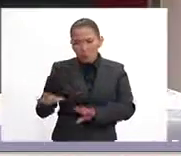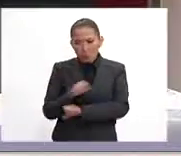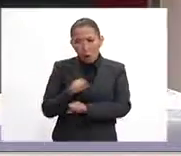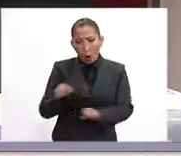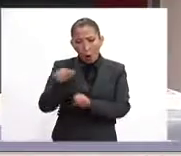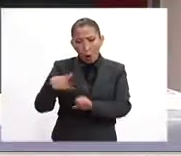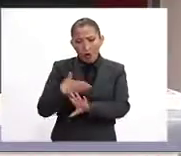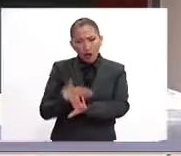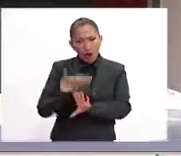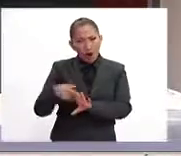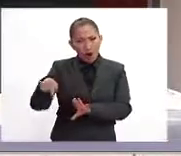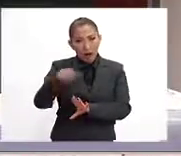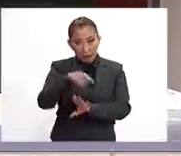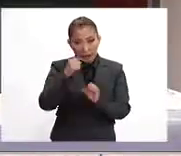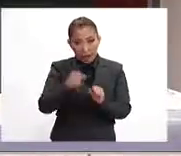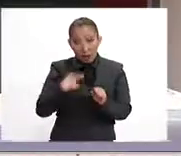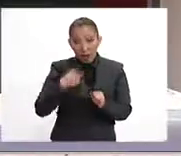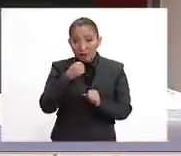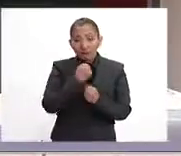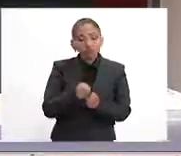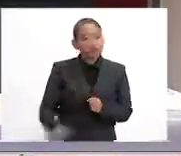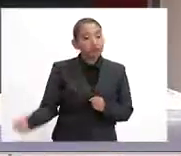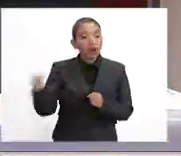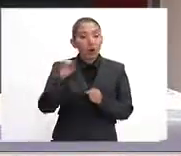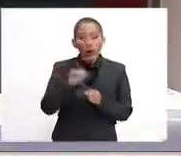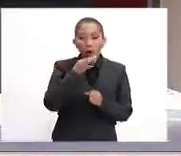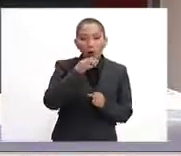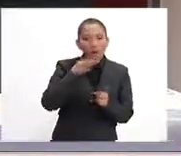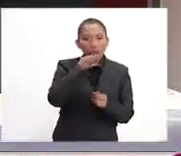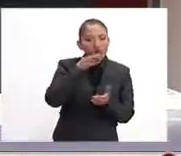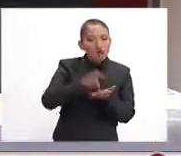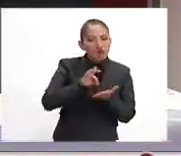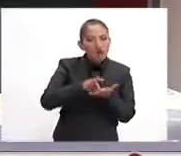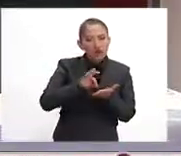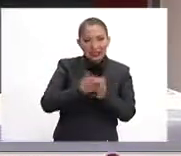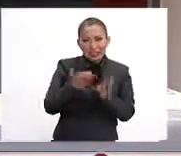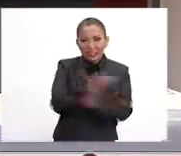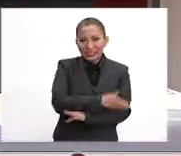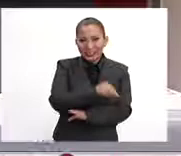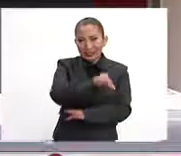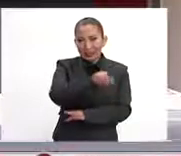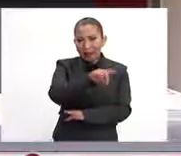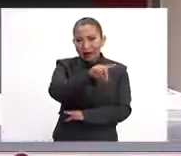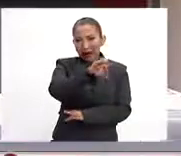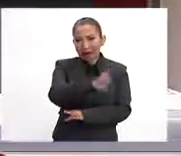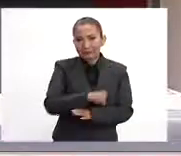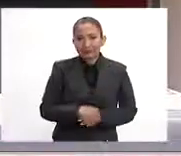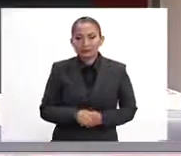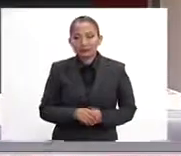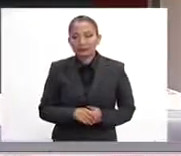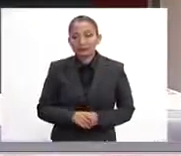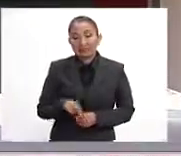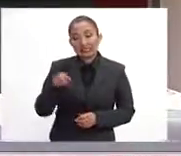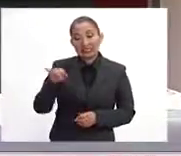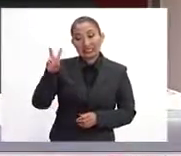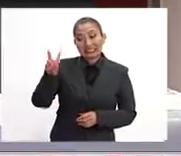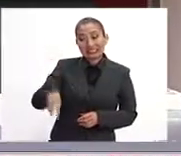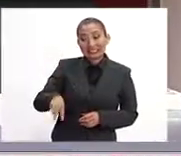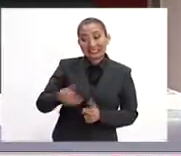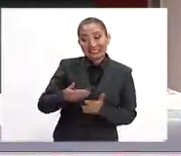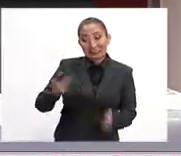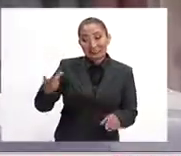Bretaña impactaron en la popularidad o en los puntos de ventaja que llevaba la señora May. Sí, sin duda.